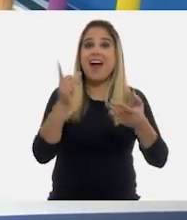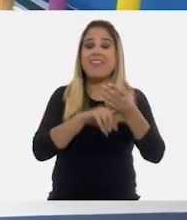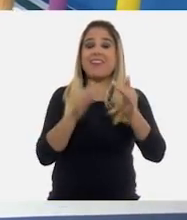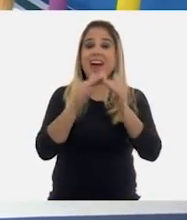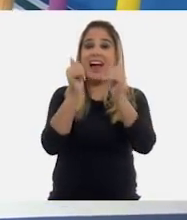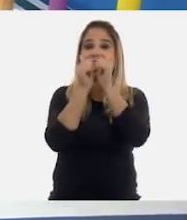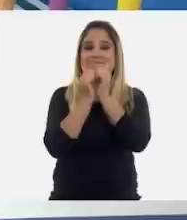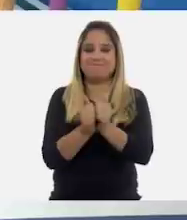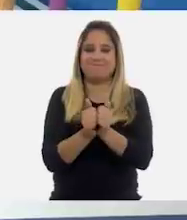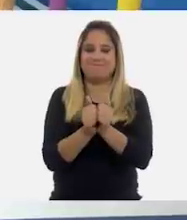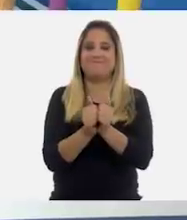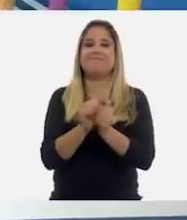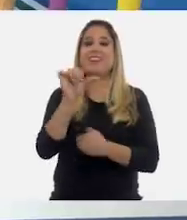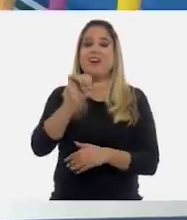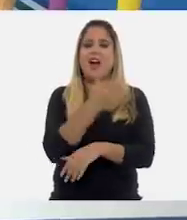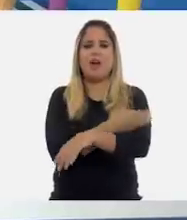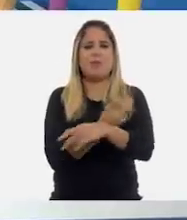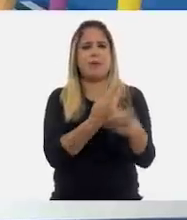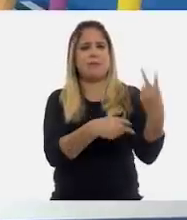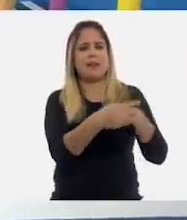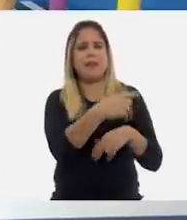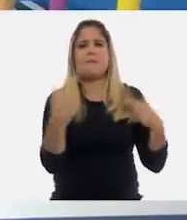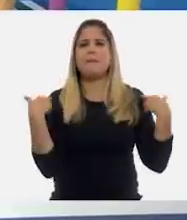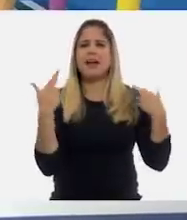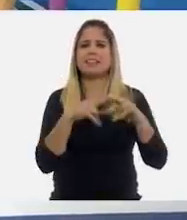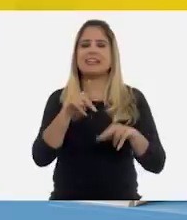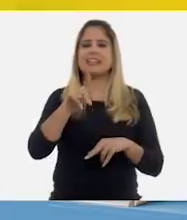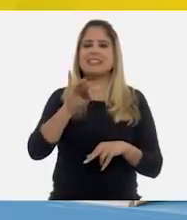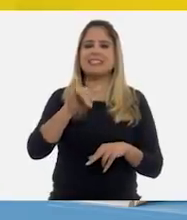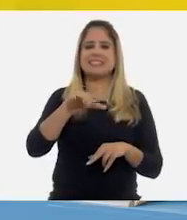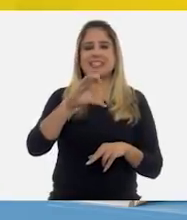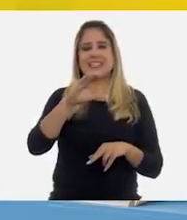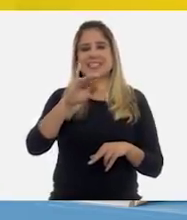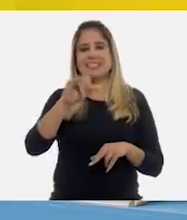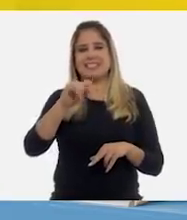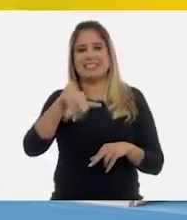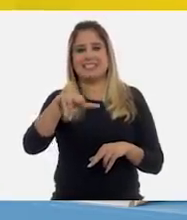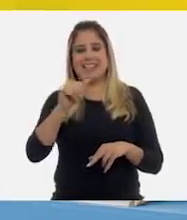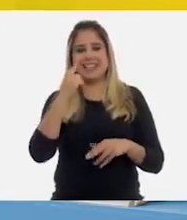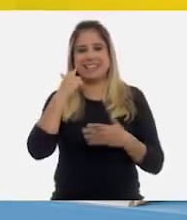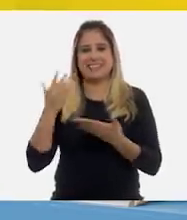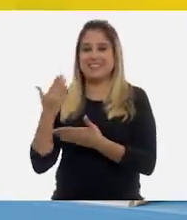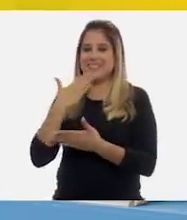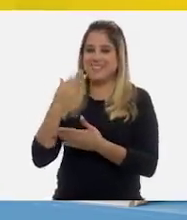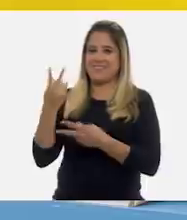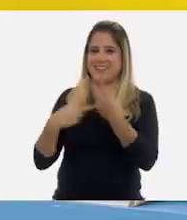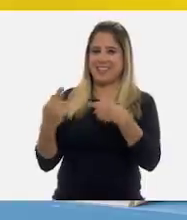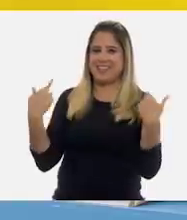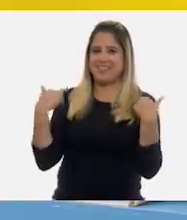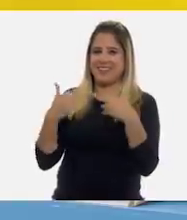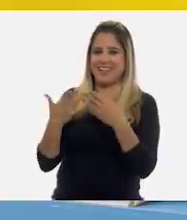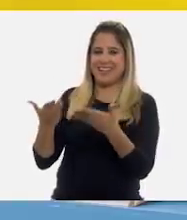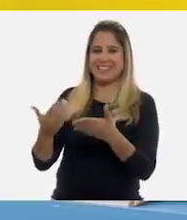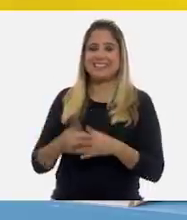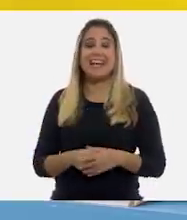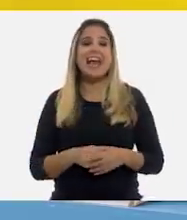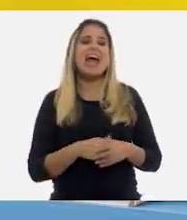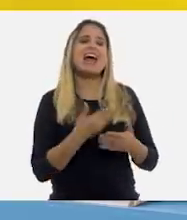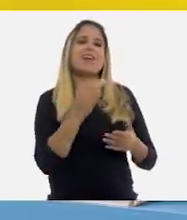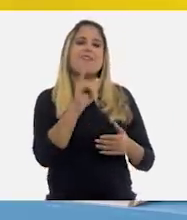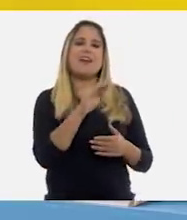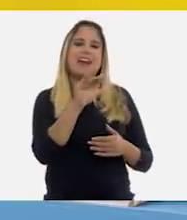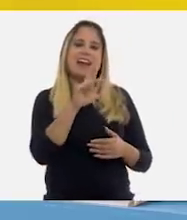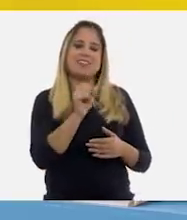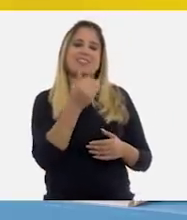nuestros hogares. Hoy nos acompaña la maestra Cristina Vallegas. Maestra, bienvenida. ¿Qué tal Juan Carlos? Un gusto estar nuevamente en esta clase de